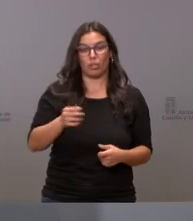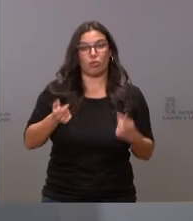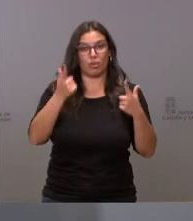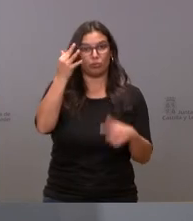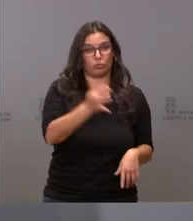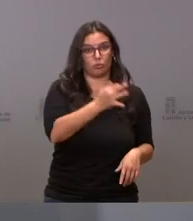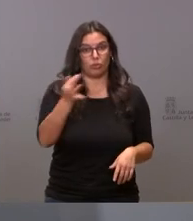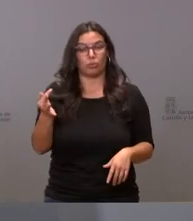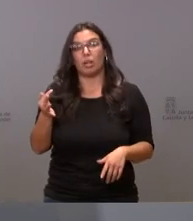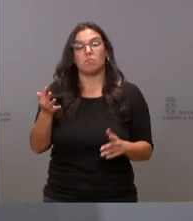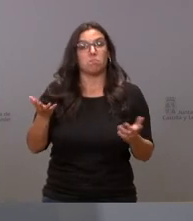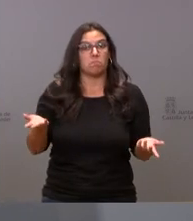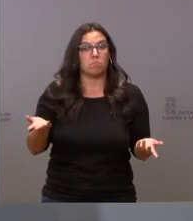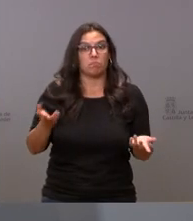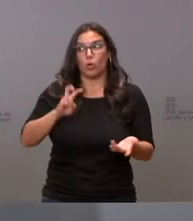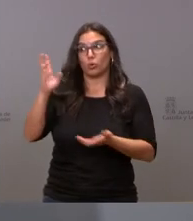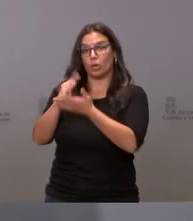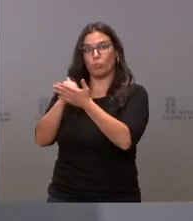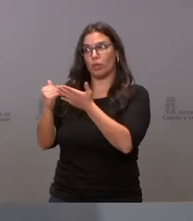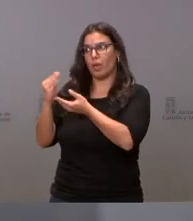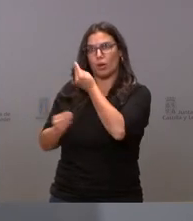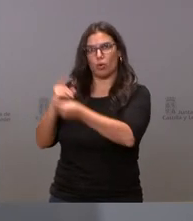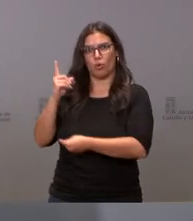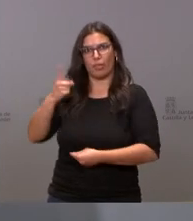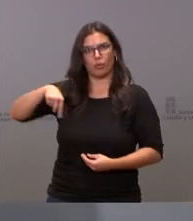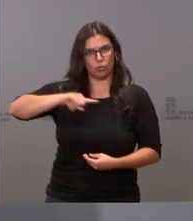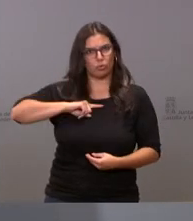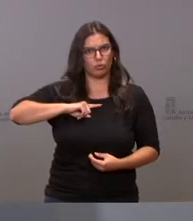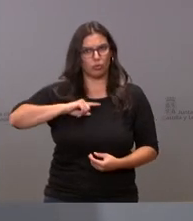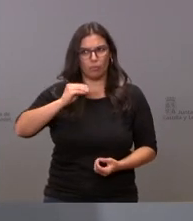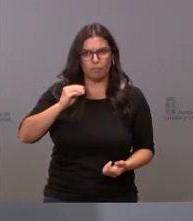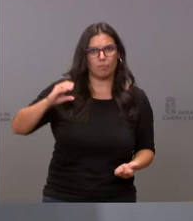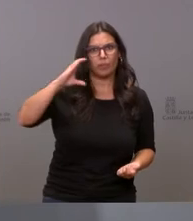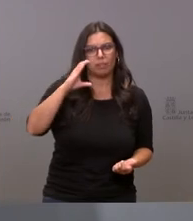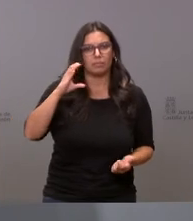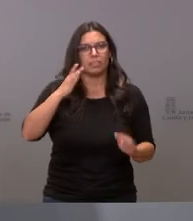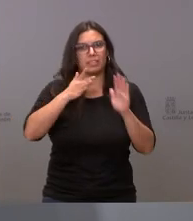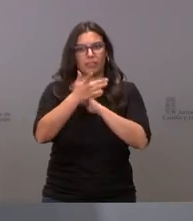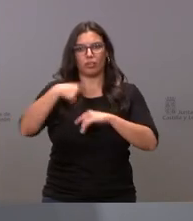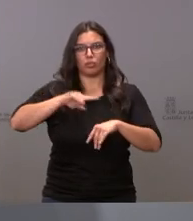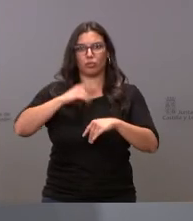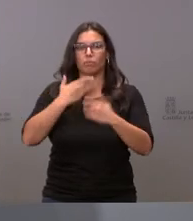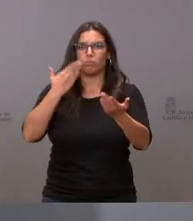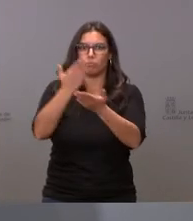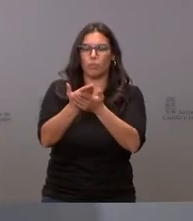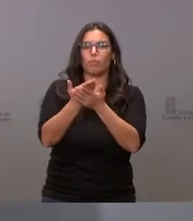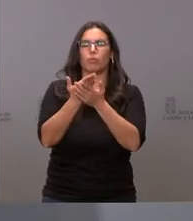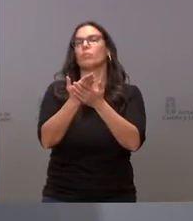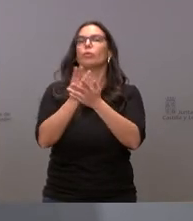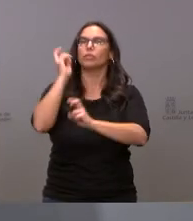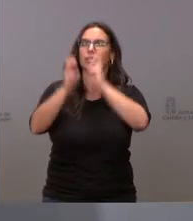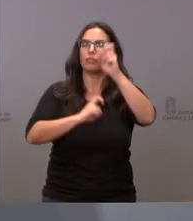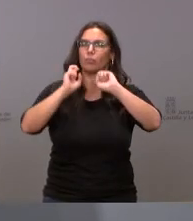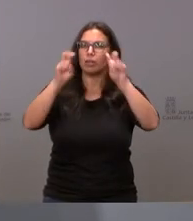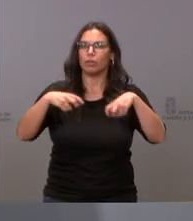que no ha llegado ninguna comunidad autónoma es que estamos proponiendo una reforma integral que va a dotar de más